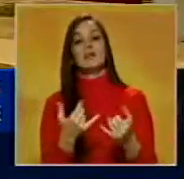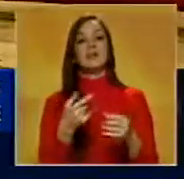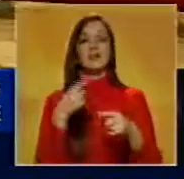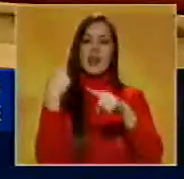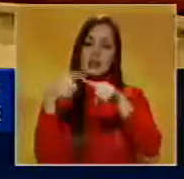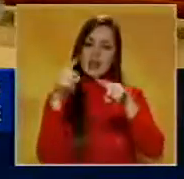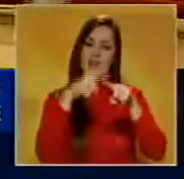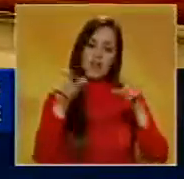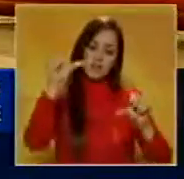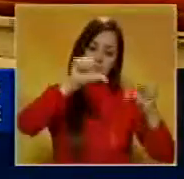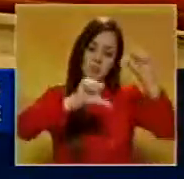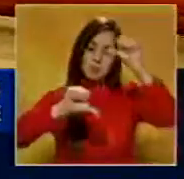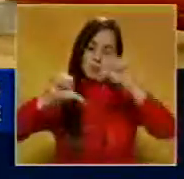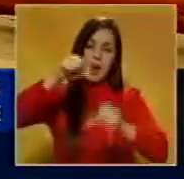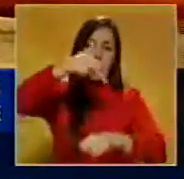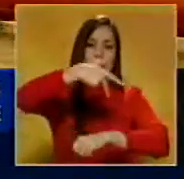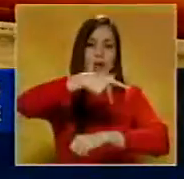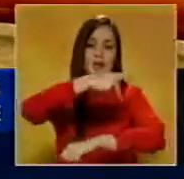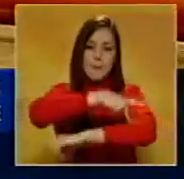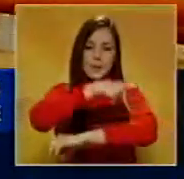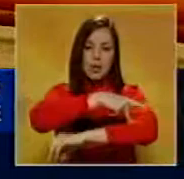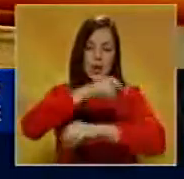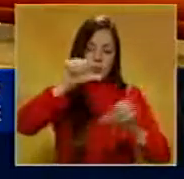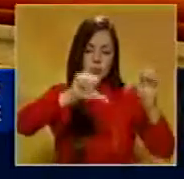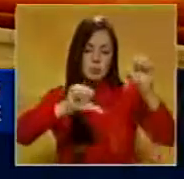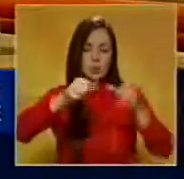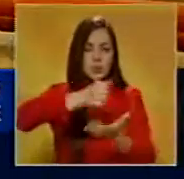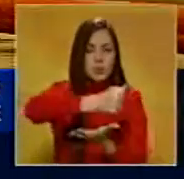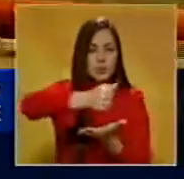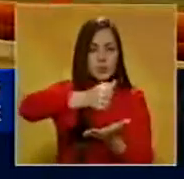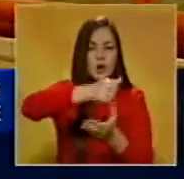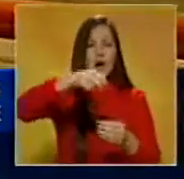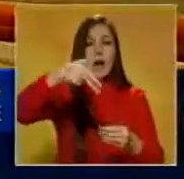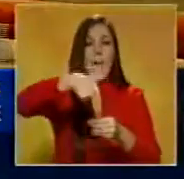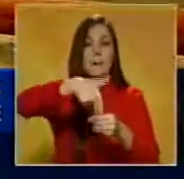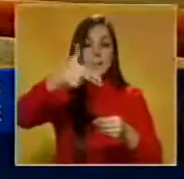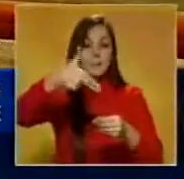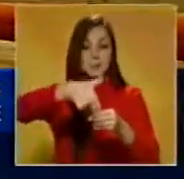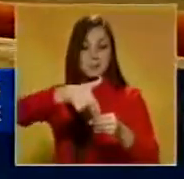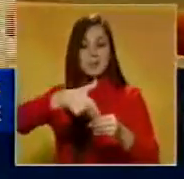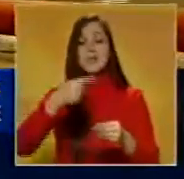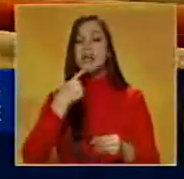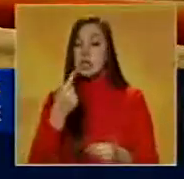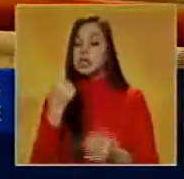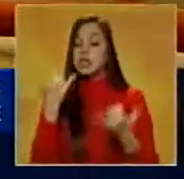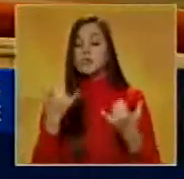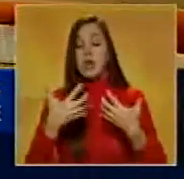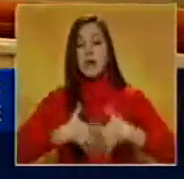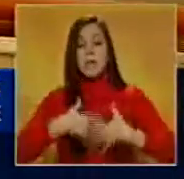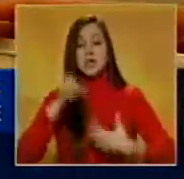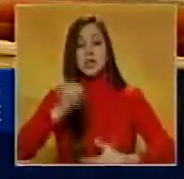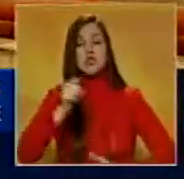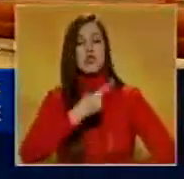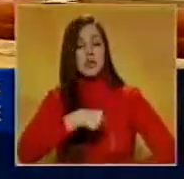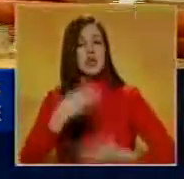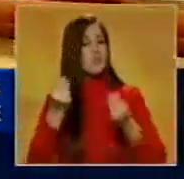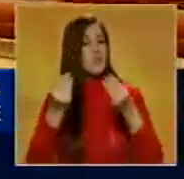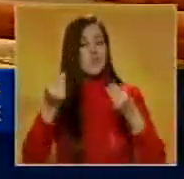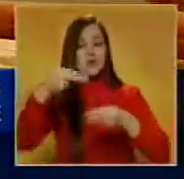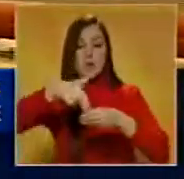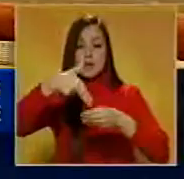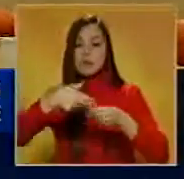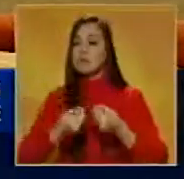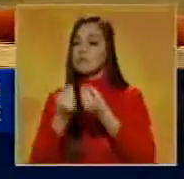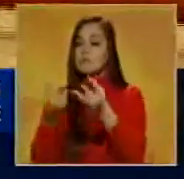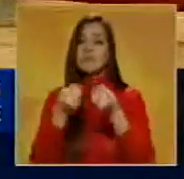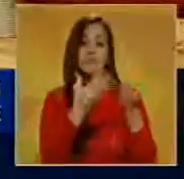diferentes mezclas de combustibles. A través de un comunicado, la empresa aseguró que cuenta con suficiente inventario para atender la demanda nacional, por lo que